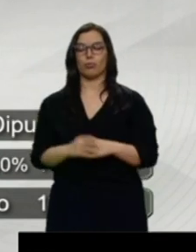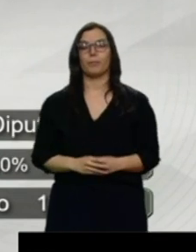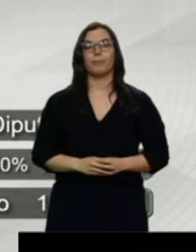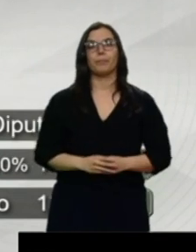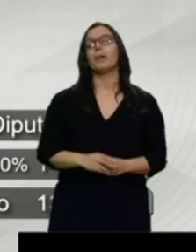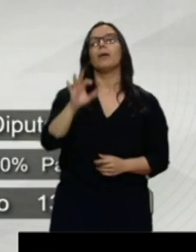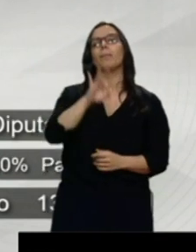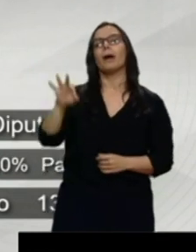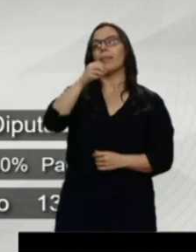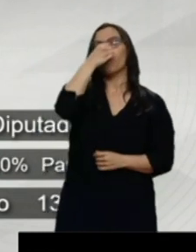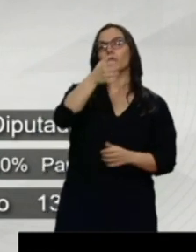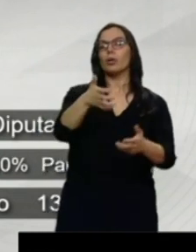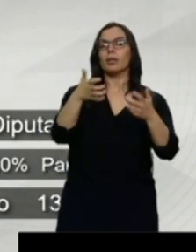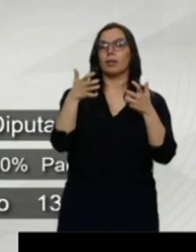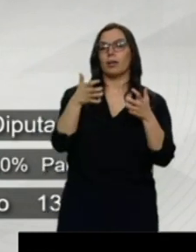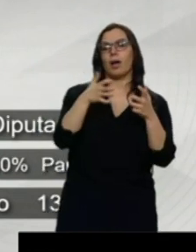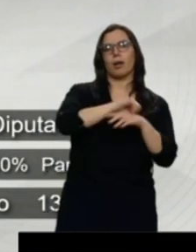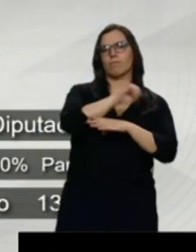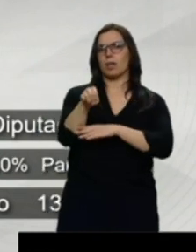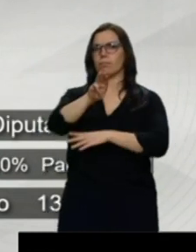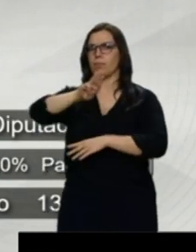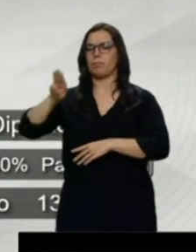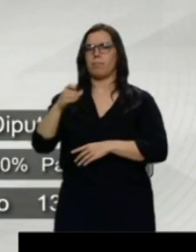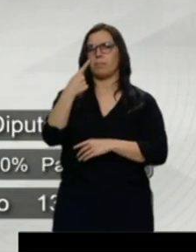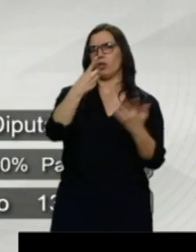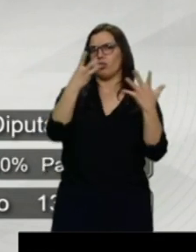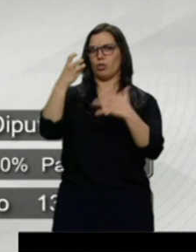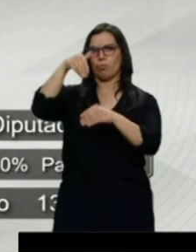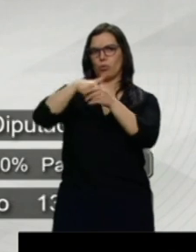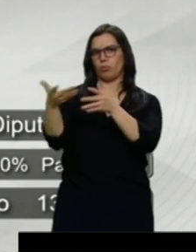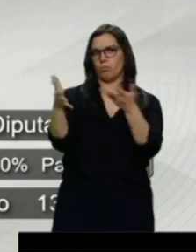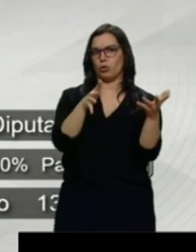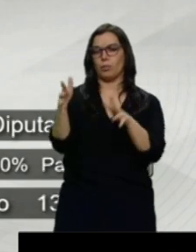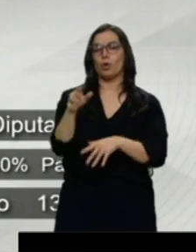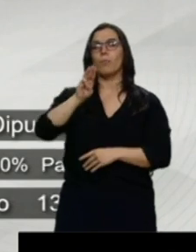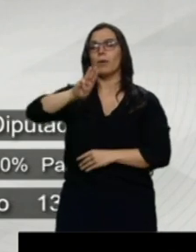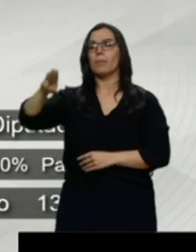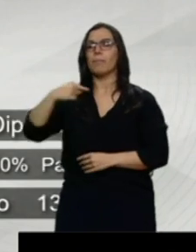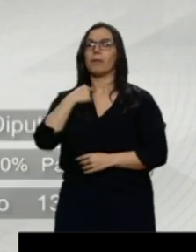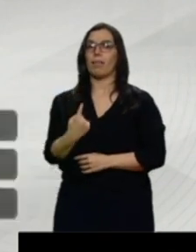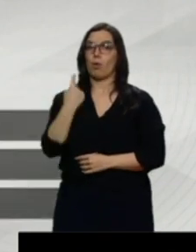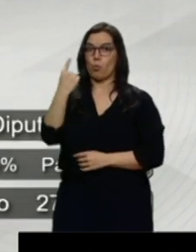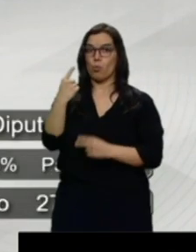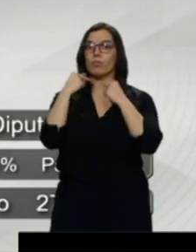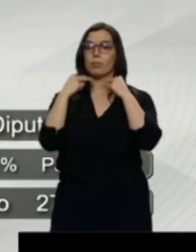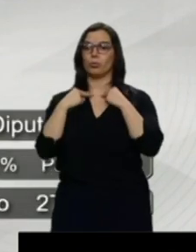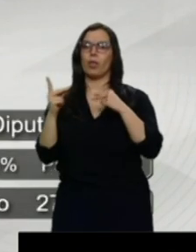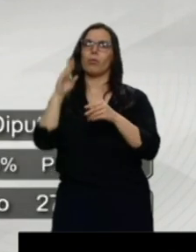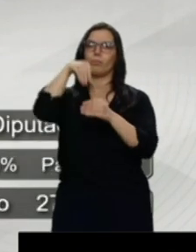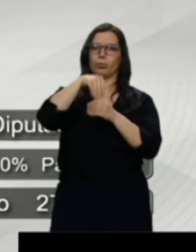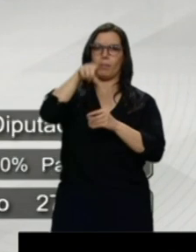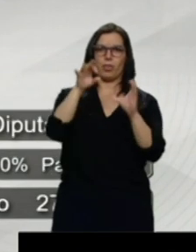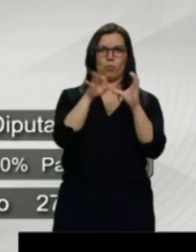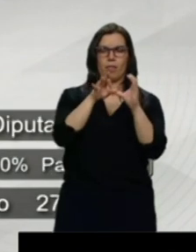victoria y pasa al PP por apenas 1.800 votos. Los populares pierden un diputado que aquí también pasa a Ciudadanos. Por 1.000 votos de